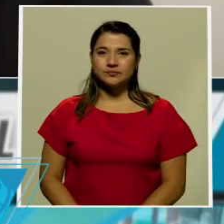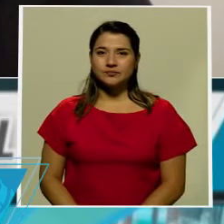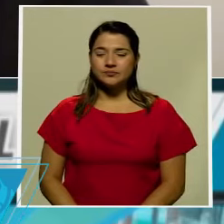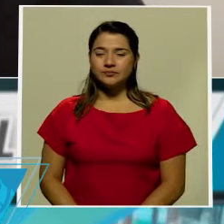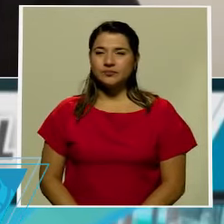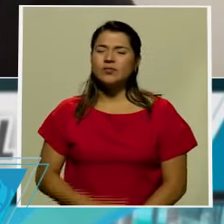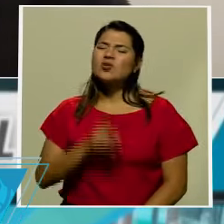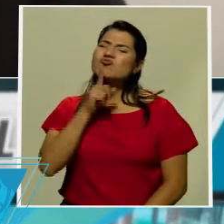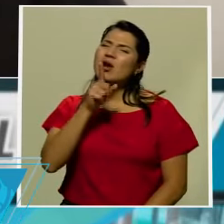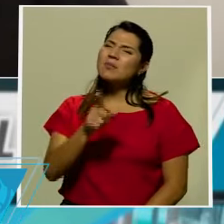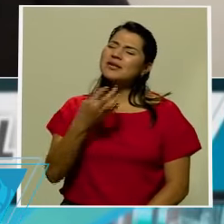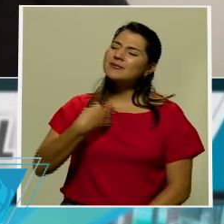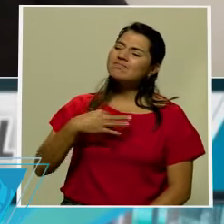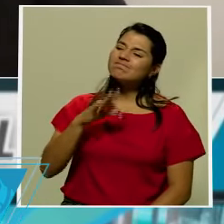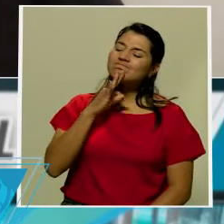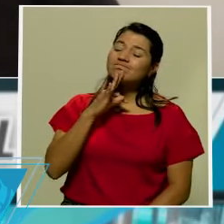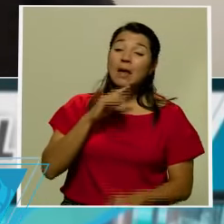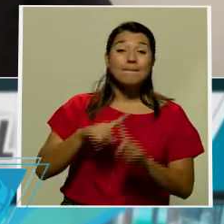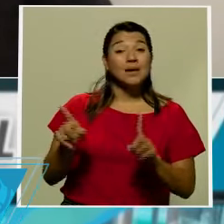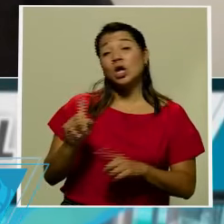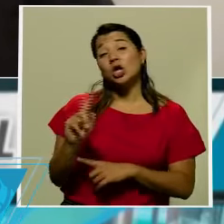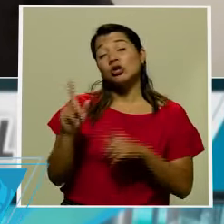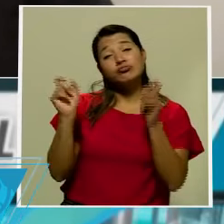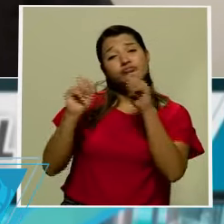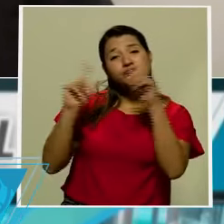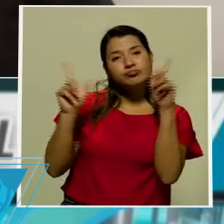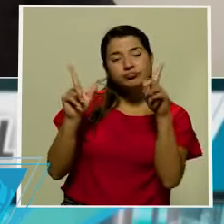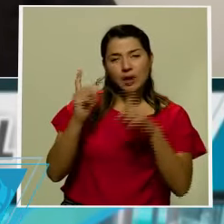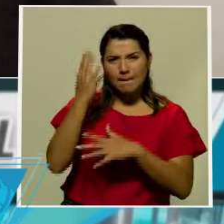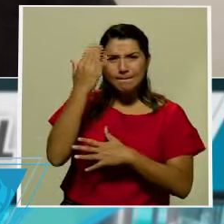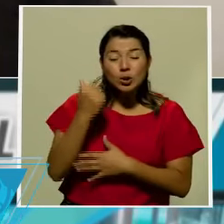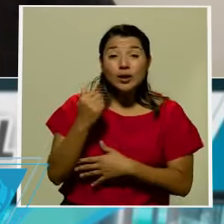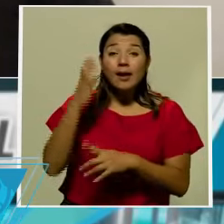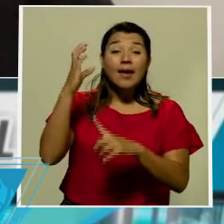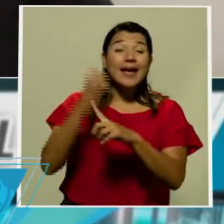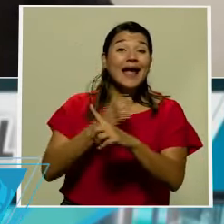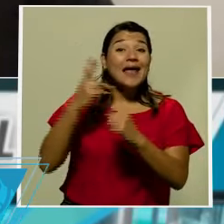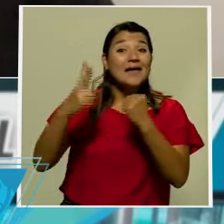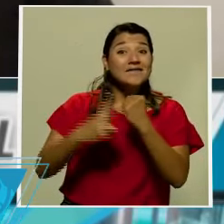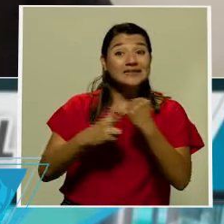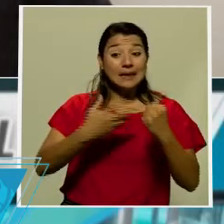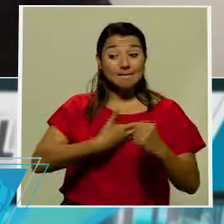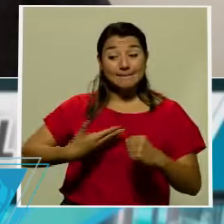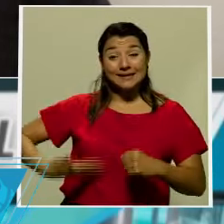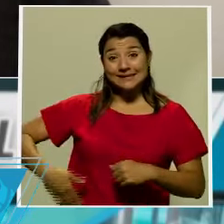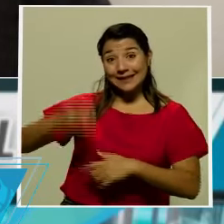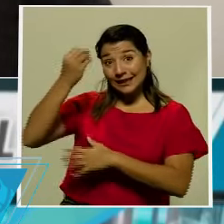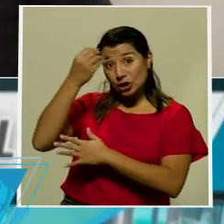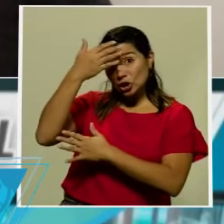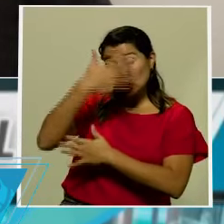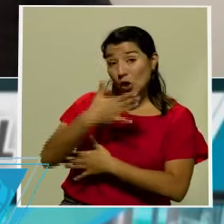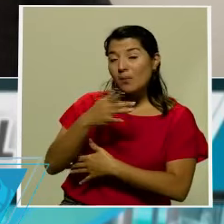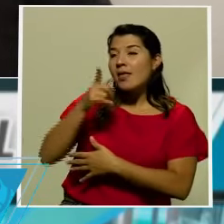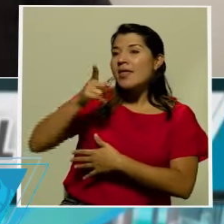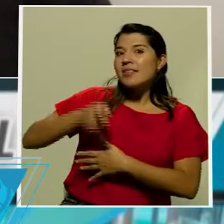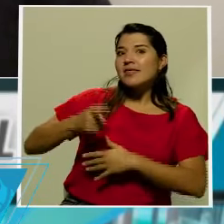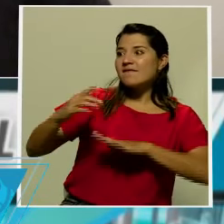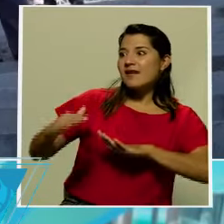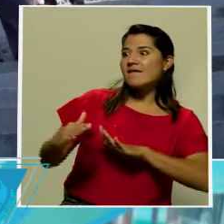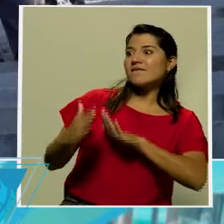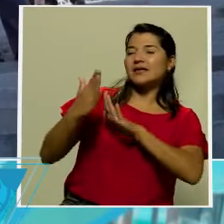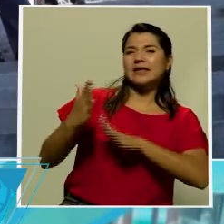Es decepcionante, pero no es sorprendente, Ernesto, porque cada vez que el presidente Trump se ha tenido que enfrentar a un momento